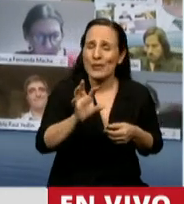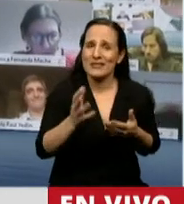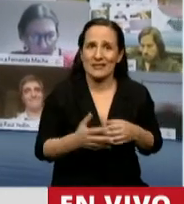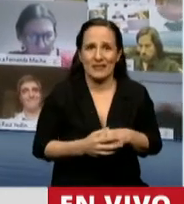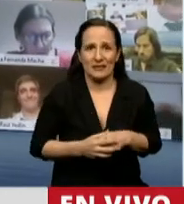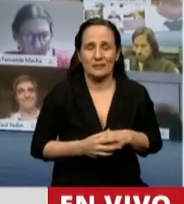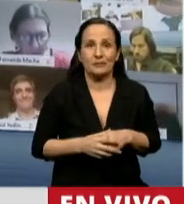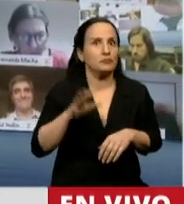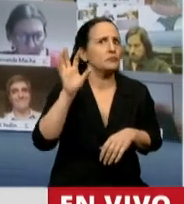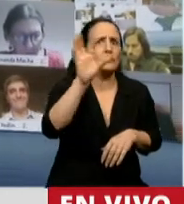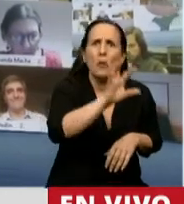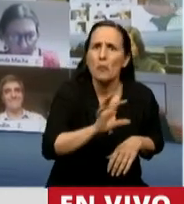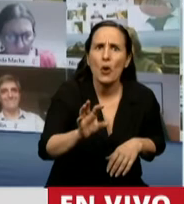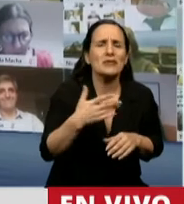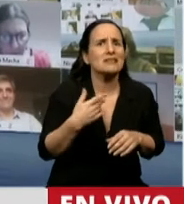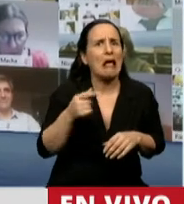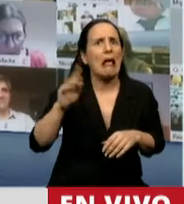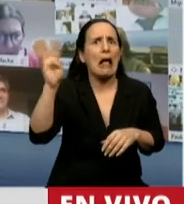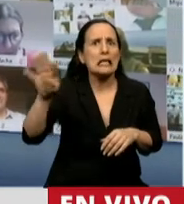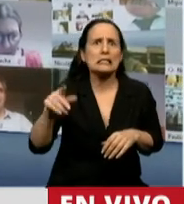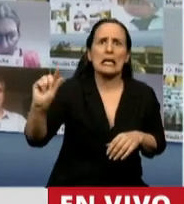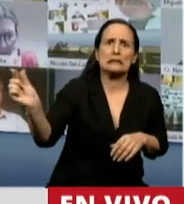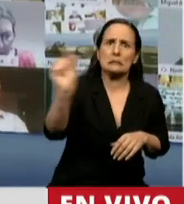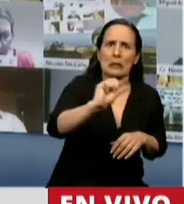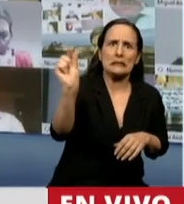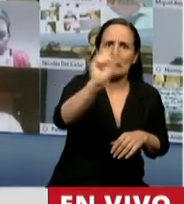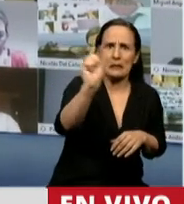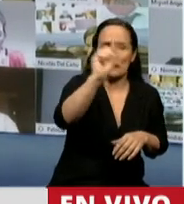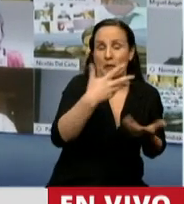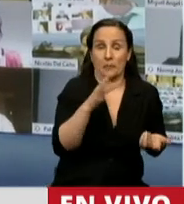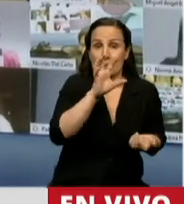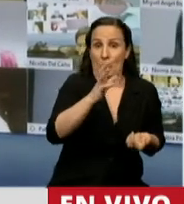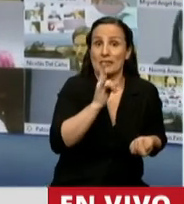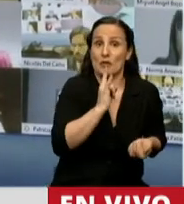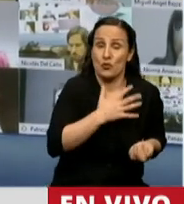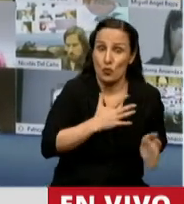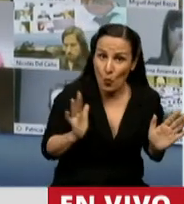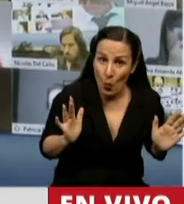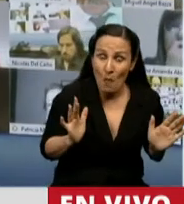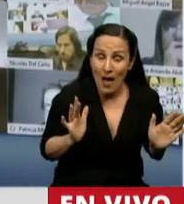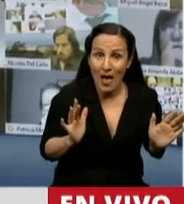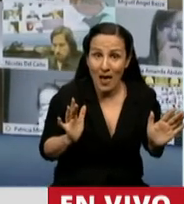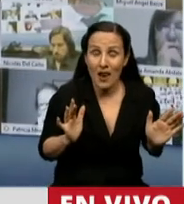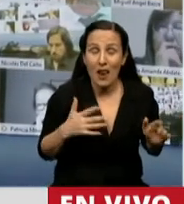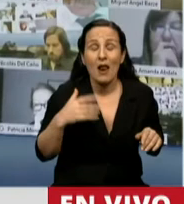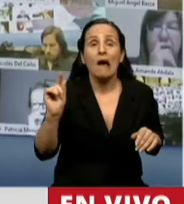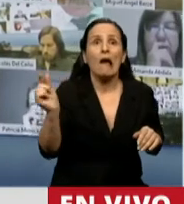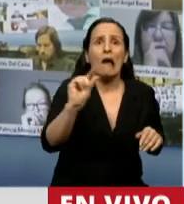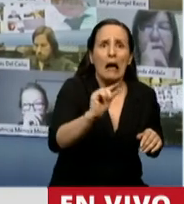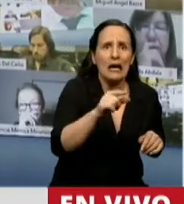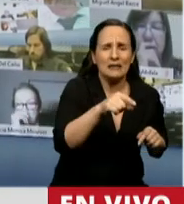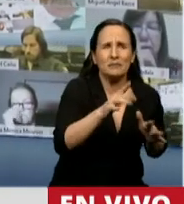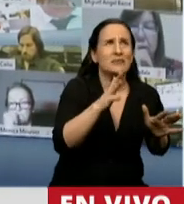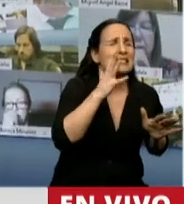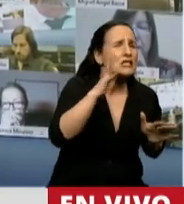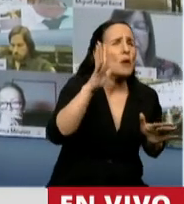tomado préstamos del ANSES. En el caso de Tucumán, Tucumán tomó un crédito superior a